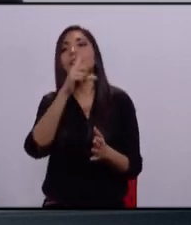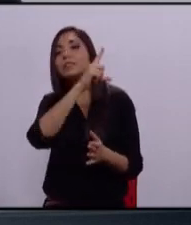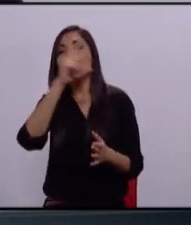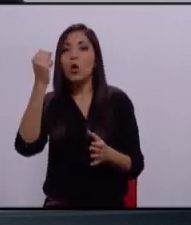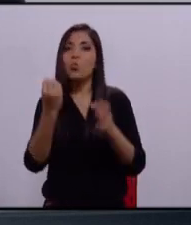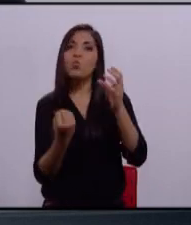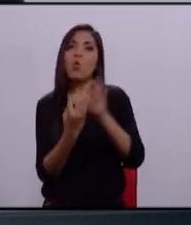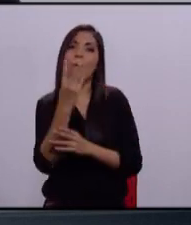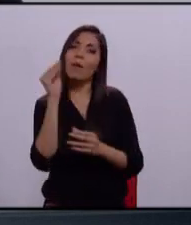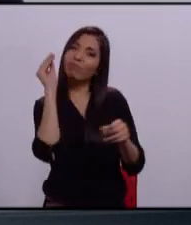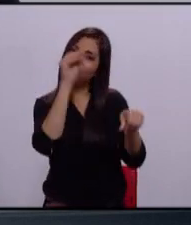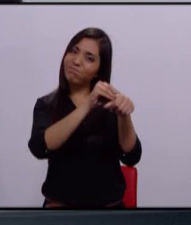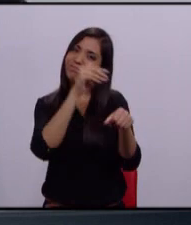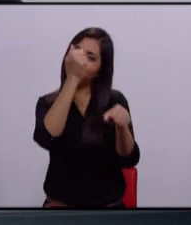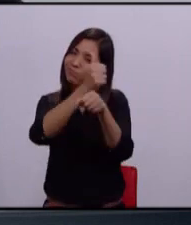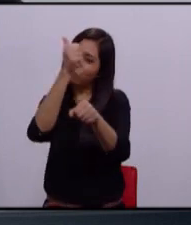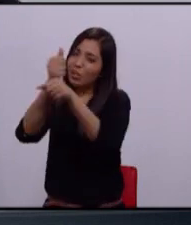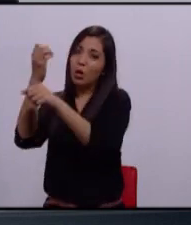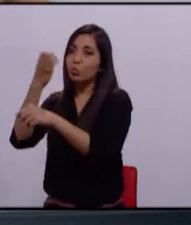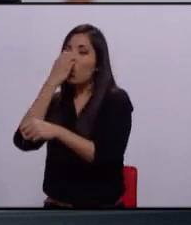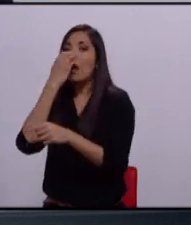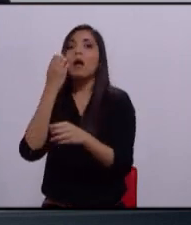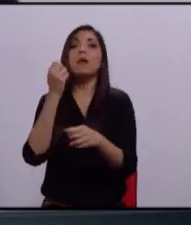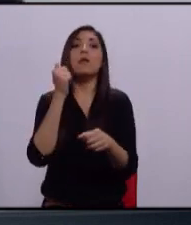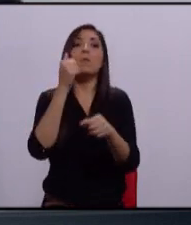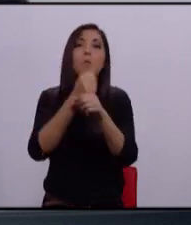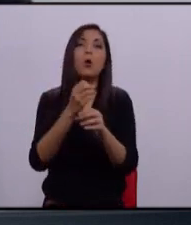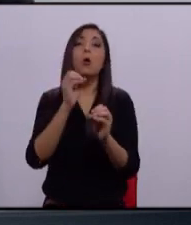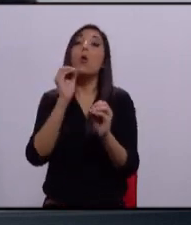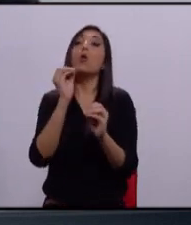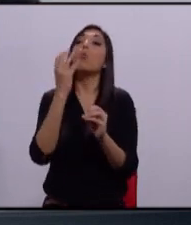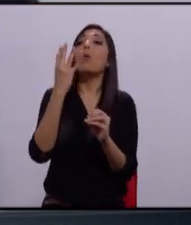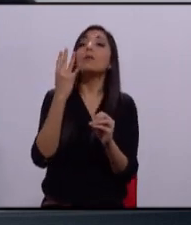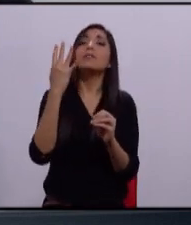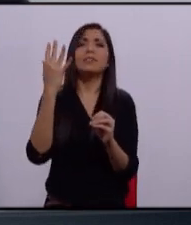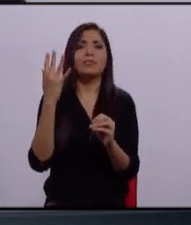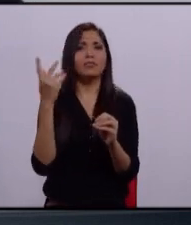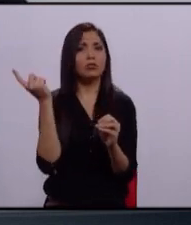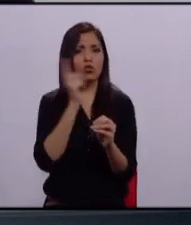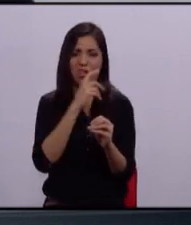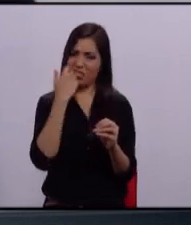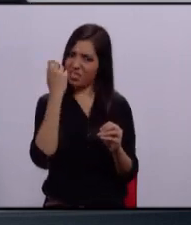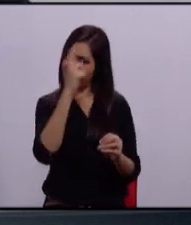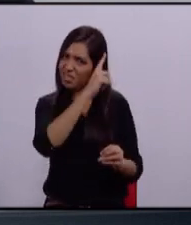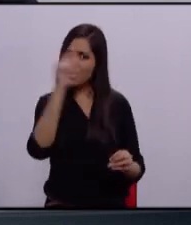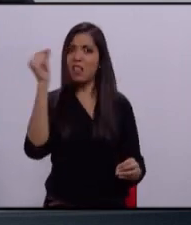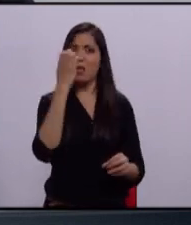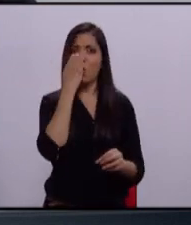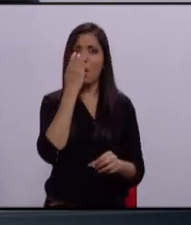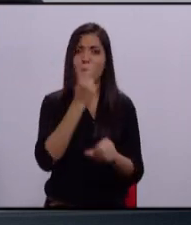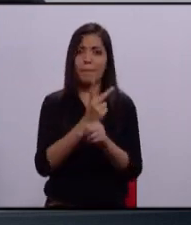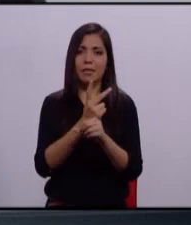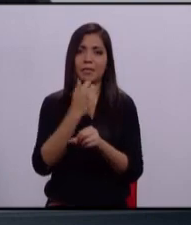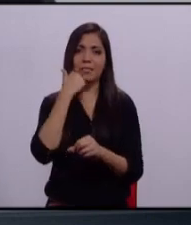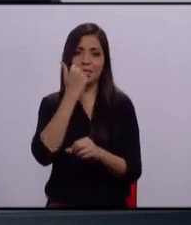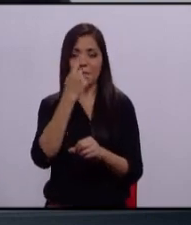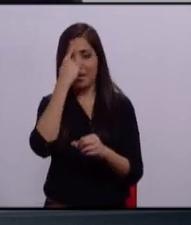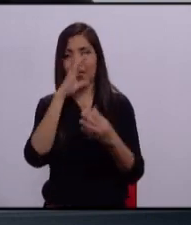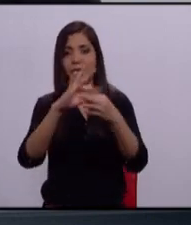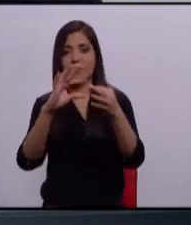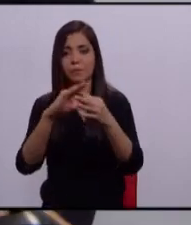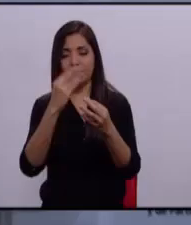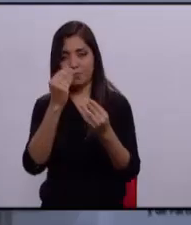escuelas, 100 nuevas preparatorias, no 4 o 5. Espero que se capte el mensaje. Gracias.